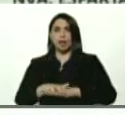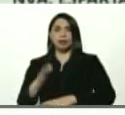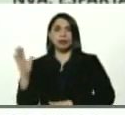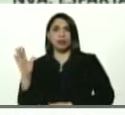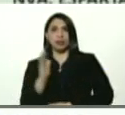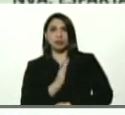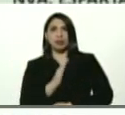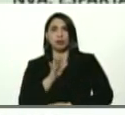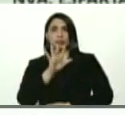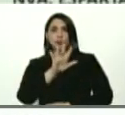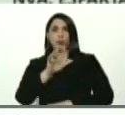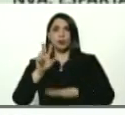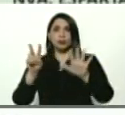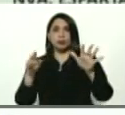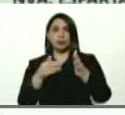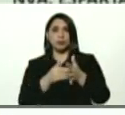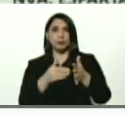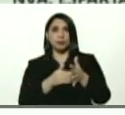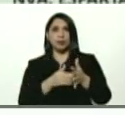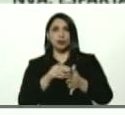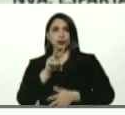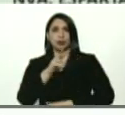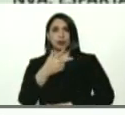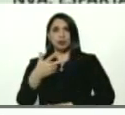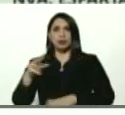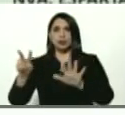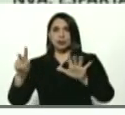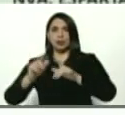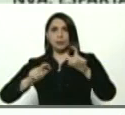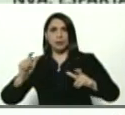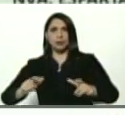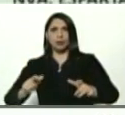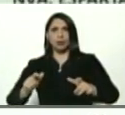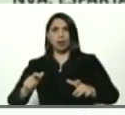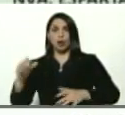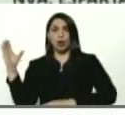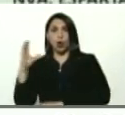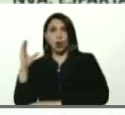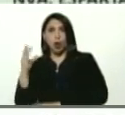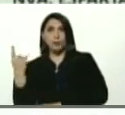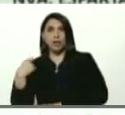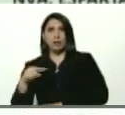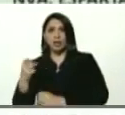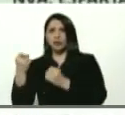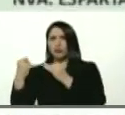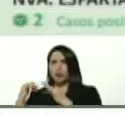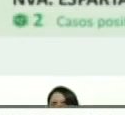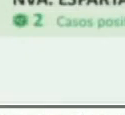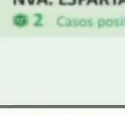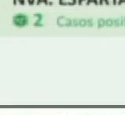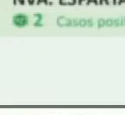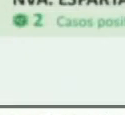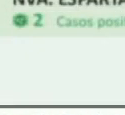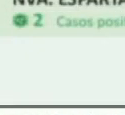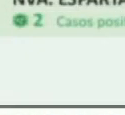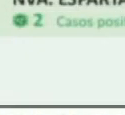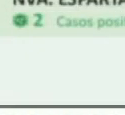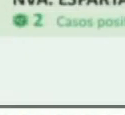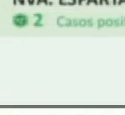.237 personas. Colombia tiene un escándalo, porque, bueno, el plan de ellos era